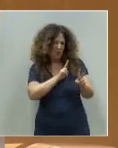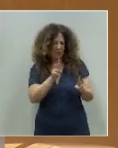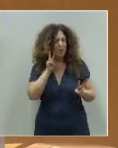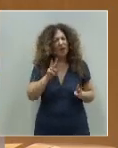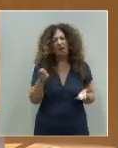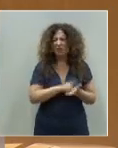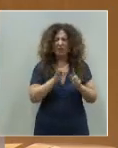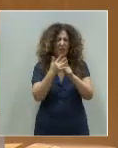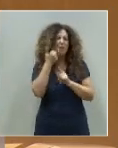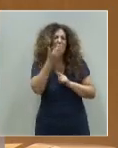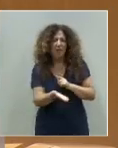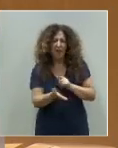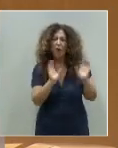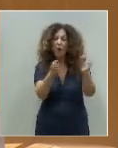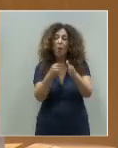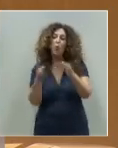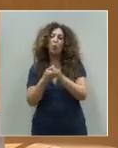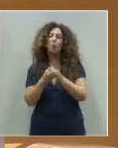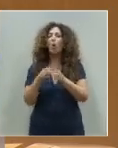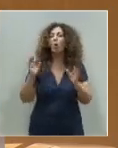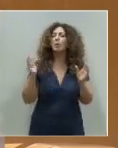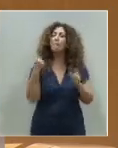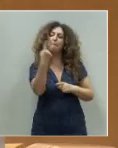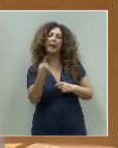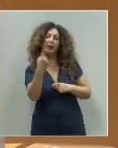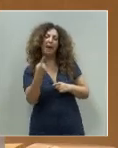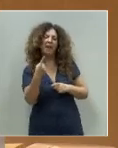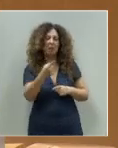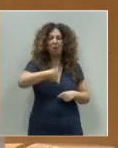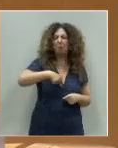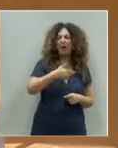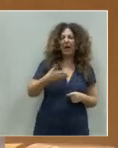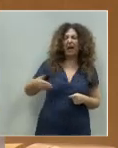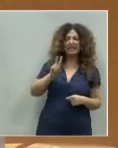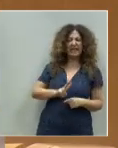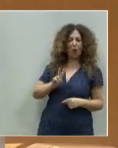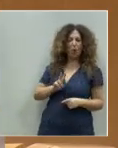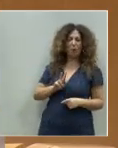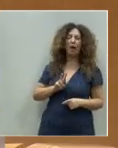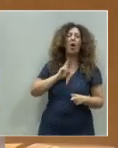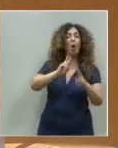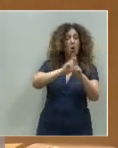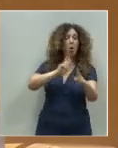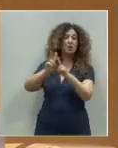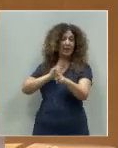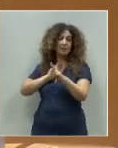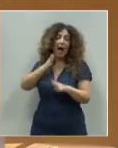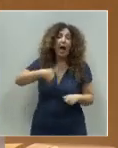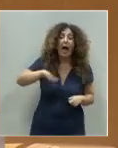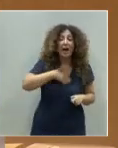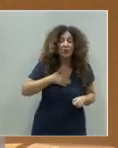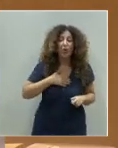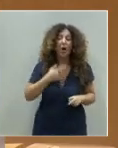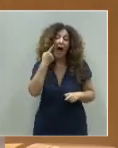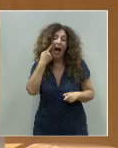considerado grupos parlamentarios de primera y de segunda. Al resto nos pone en el pelotón y nos contestará a todos si nos contesta en el